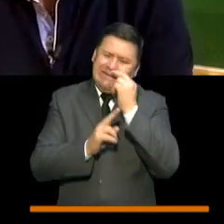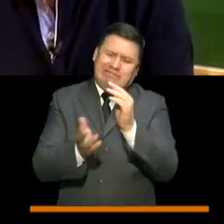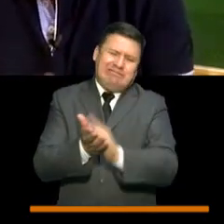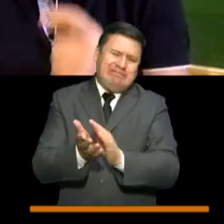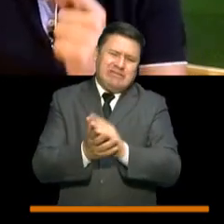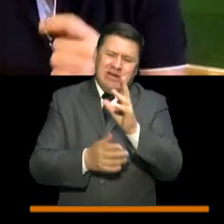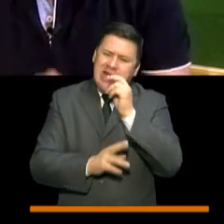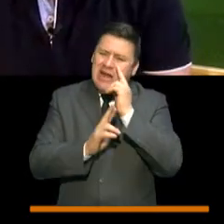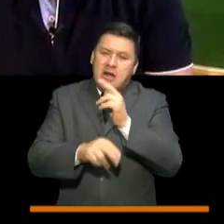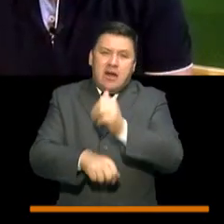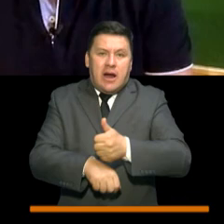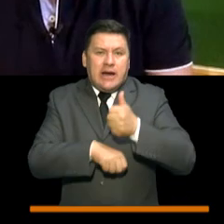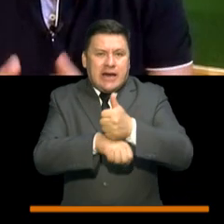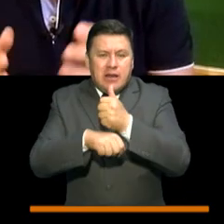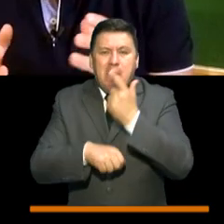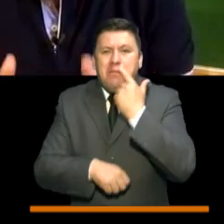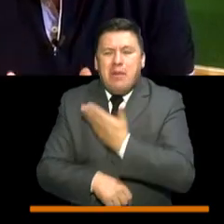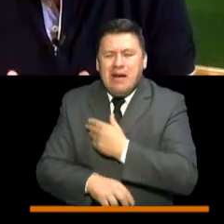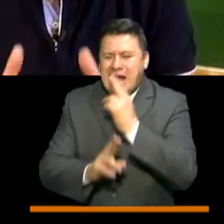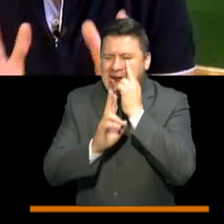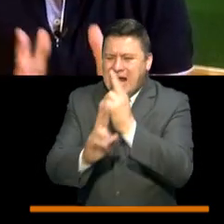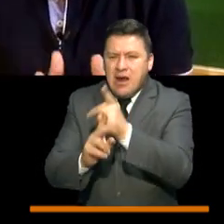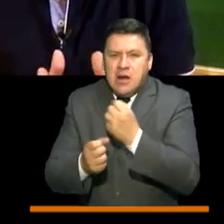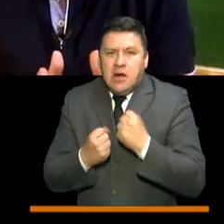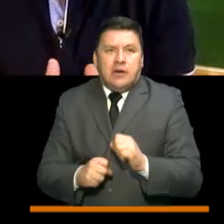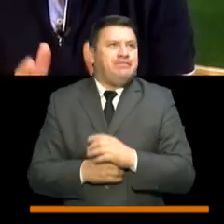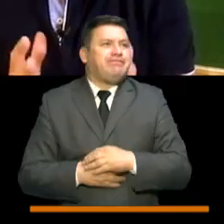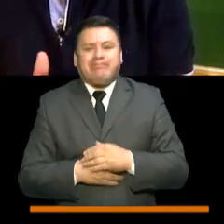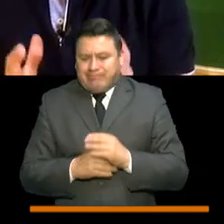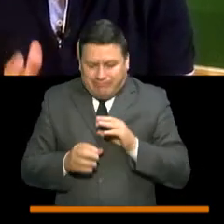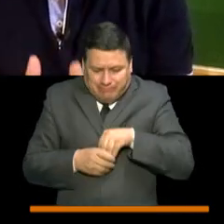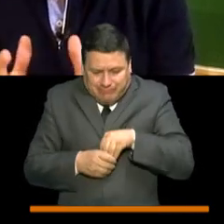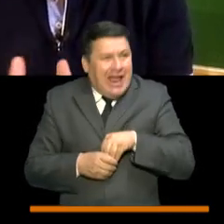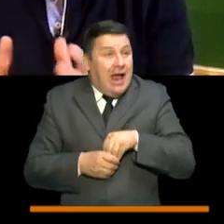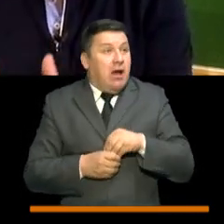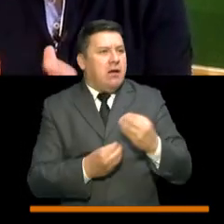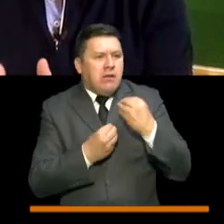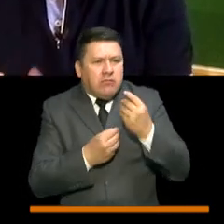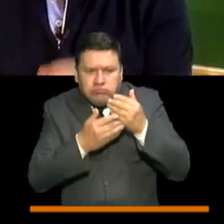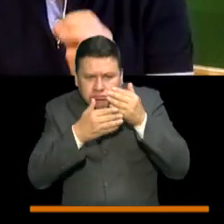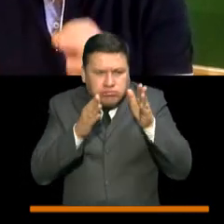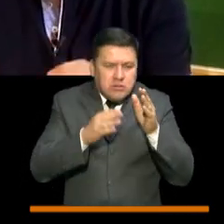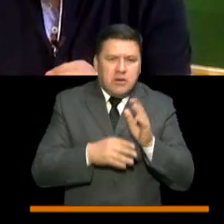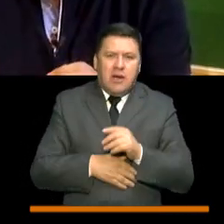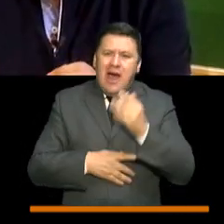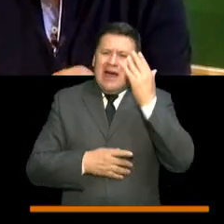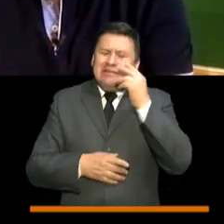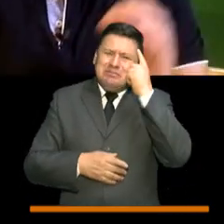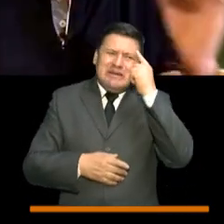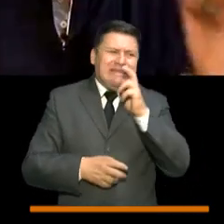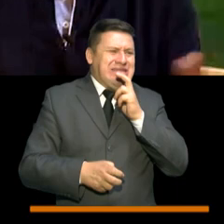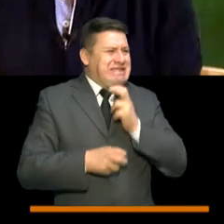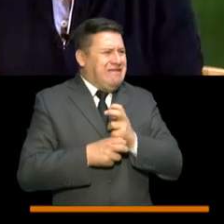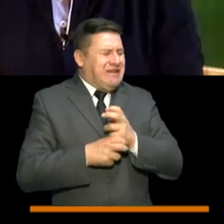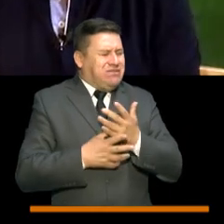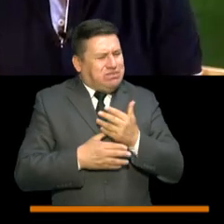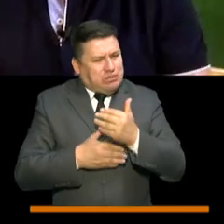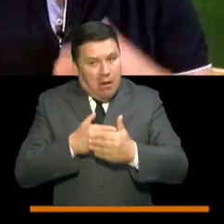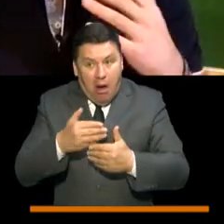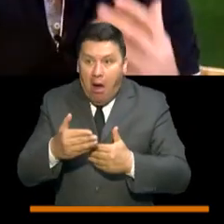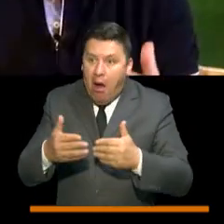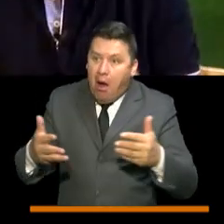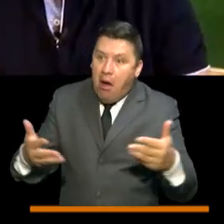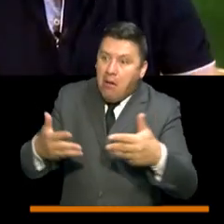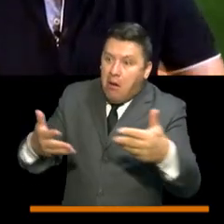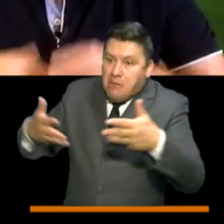a nuestros rectores y a los padres de familia, que han hecho que esto sea mucho menos difícil de lo que pensábamos hace unas